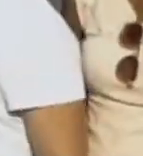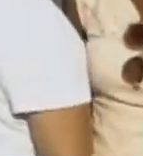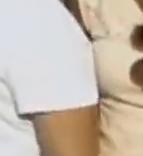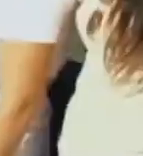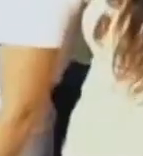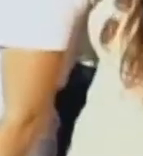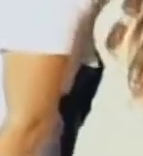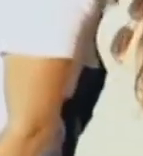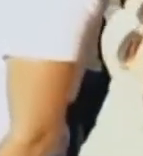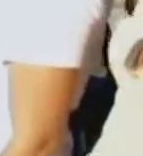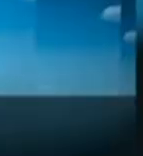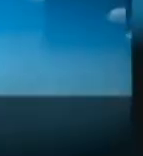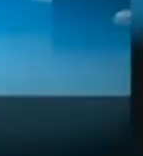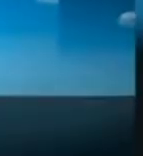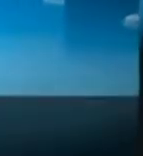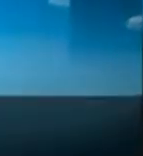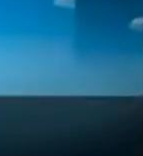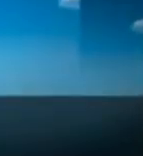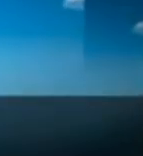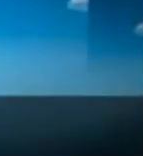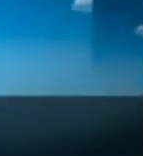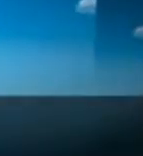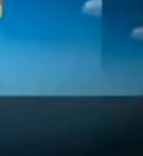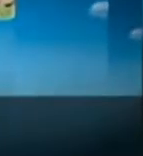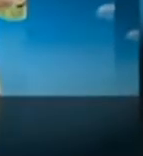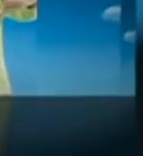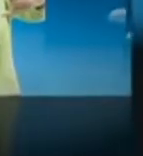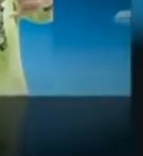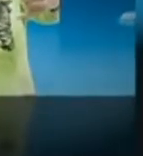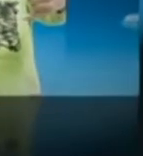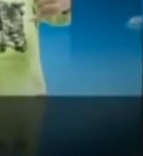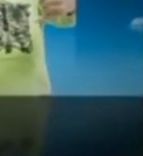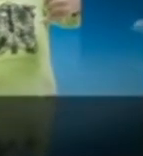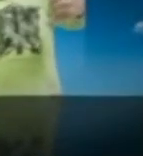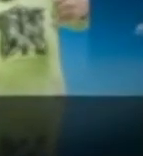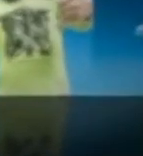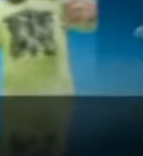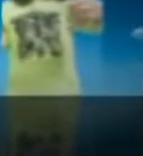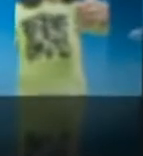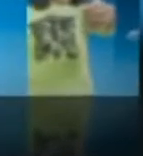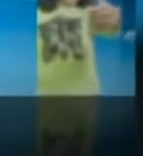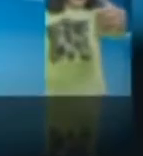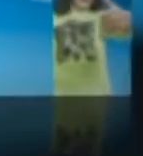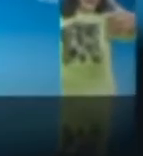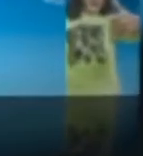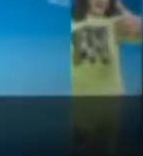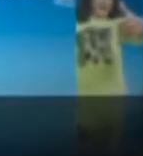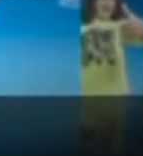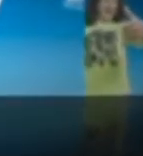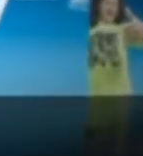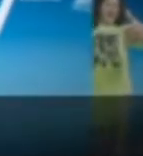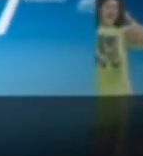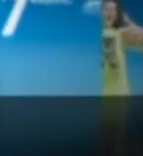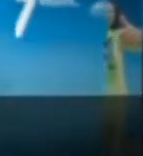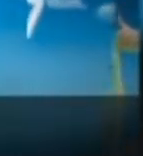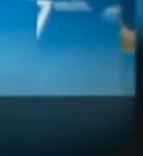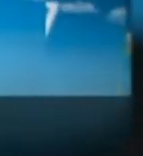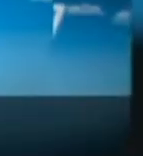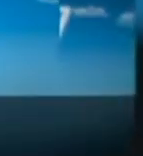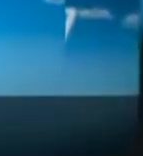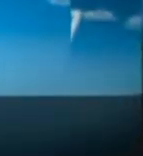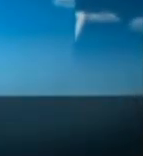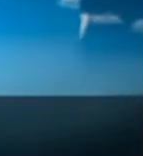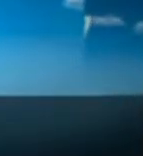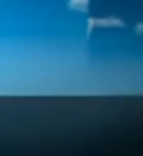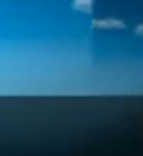Movistar presenta los nuevos paquetes de minutos Movistar para que hables por tan solo 127 pesos el minuto a cualquier